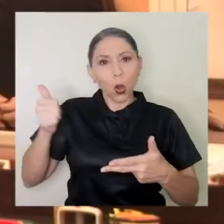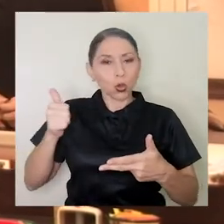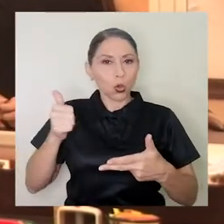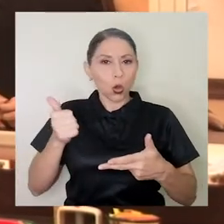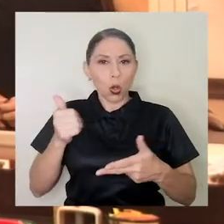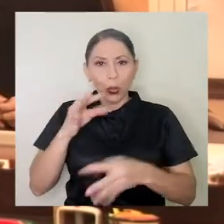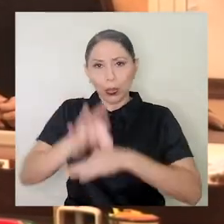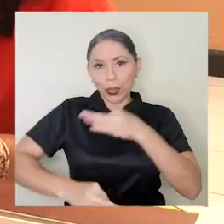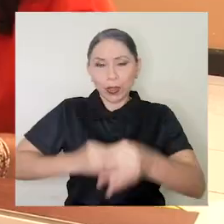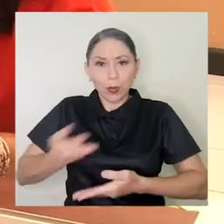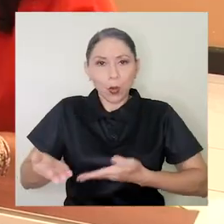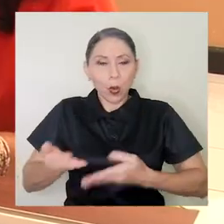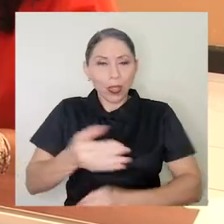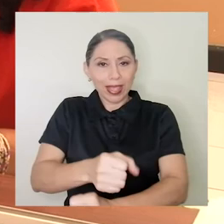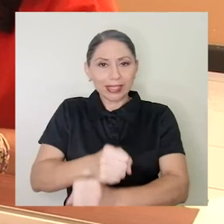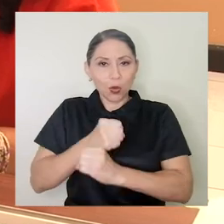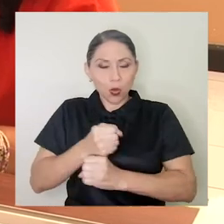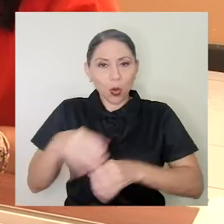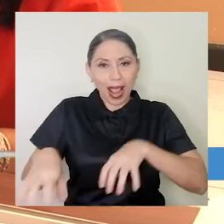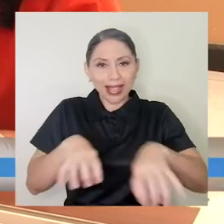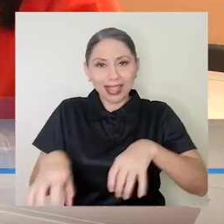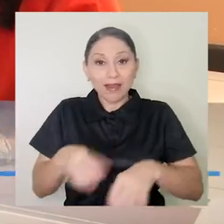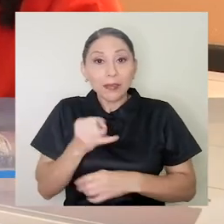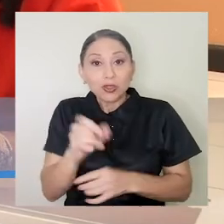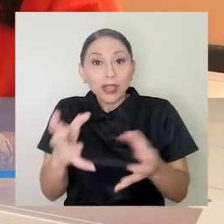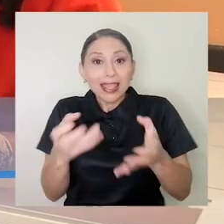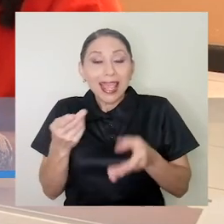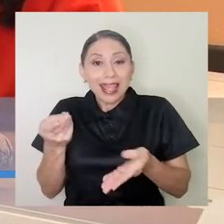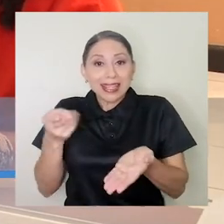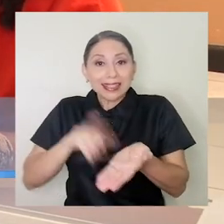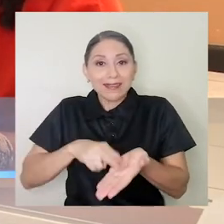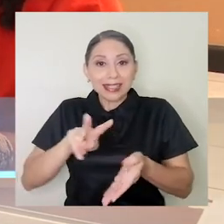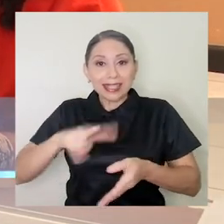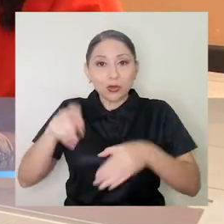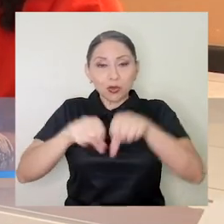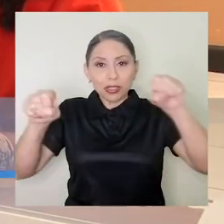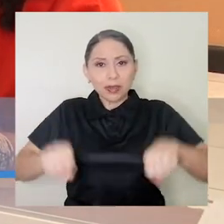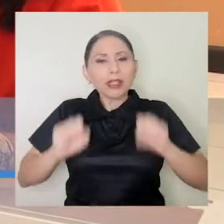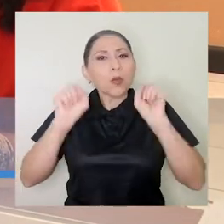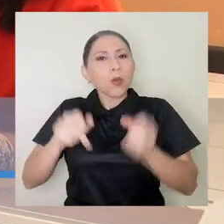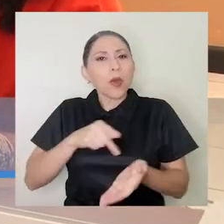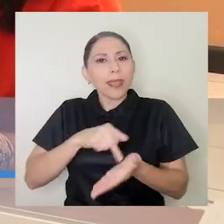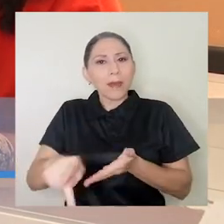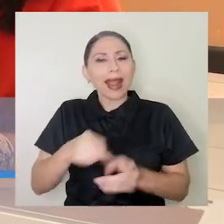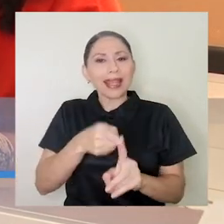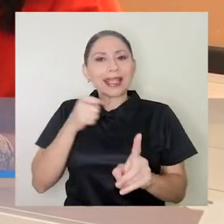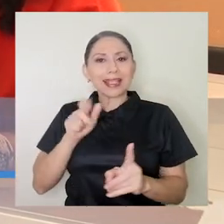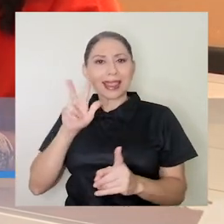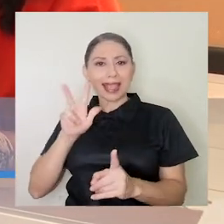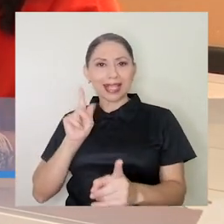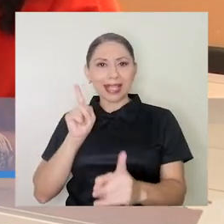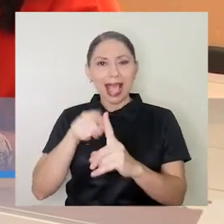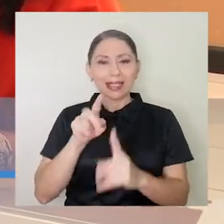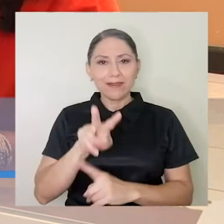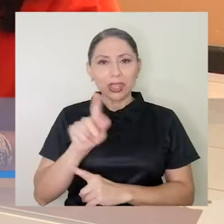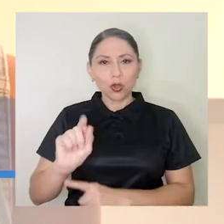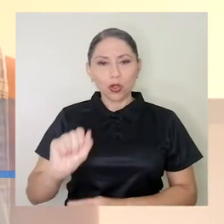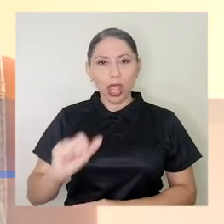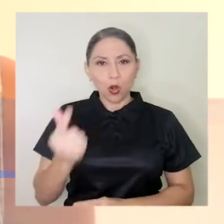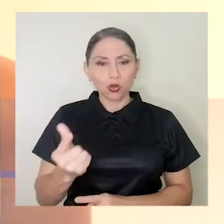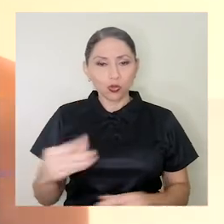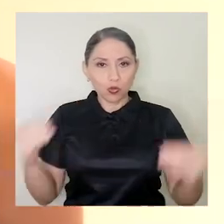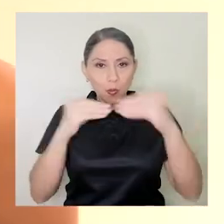activa. Si desea inscribirse en el segundo semestre, puede realizar su pago del 3 al 21 de agosto.